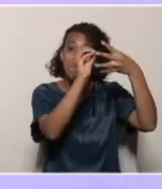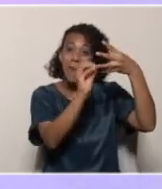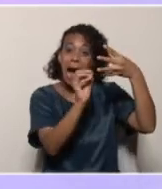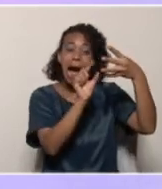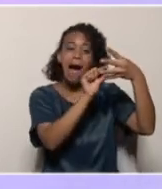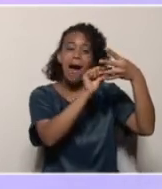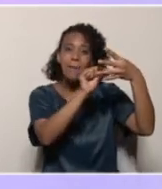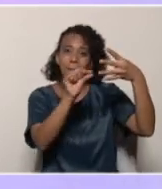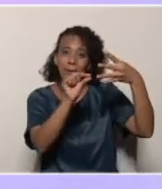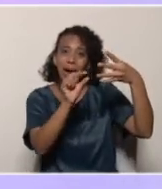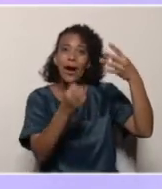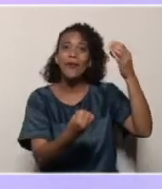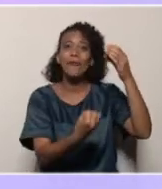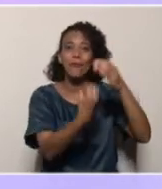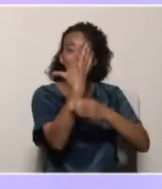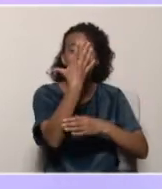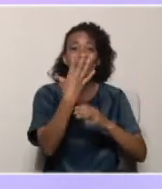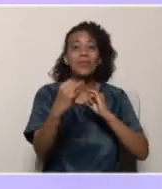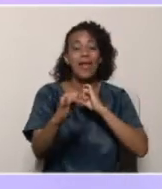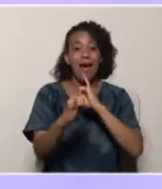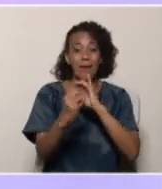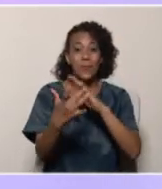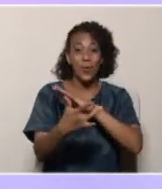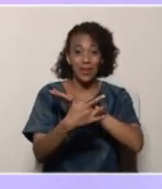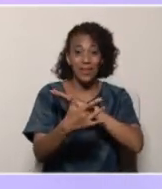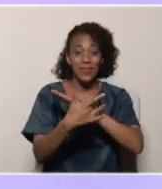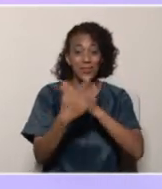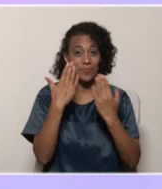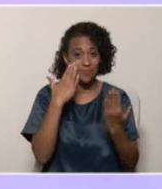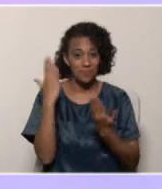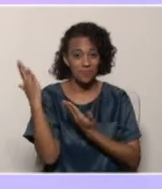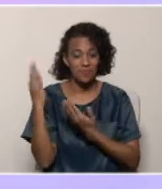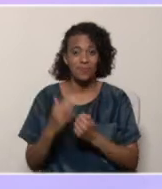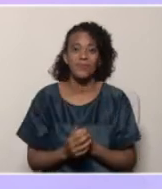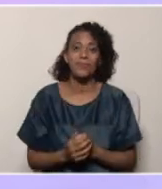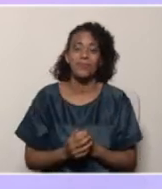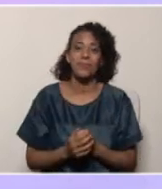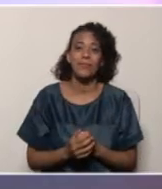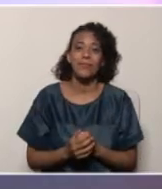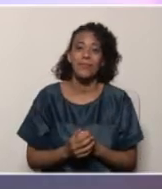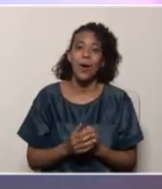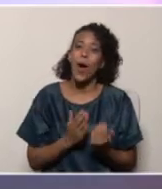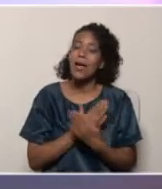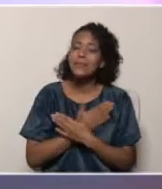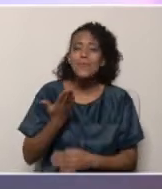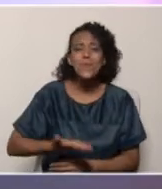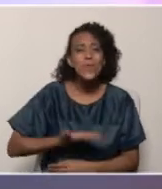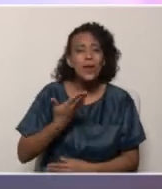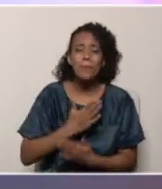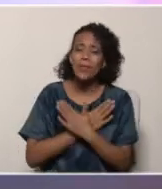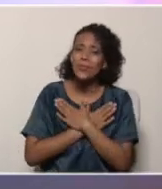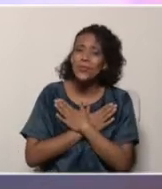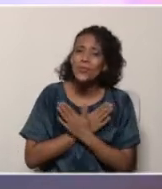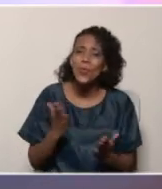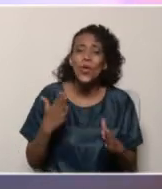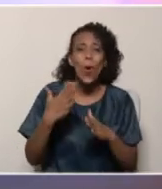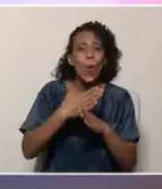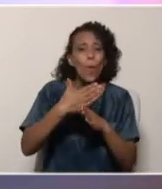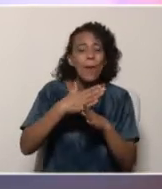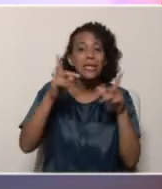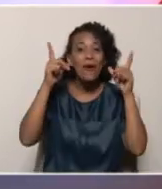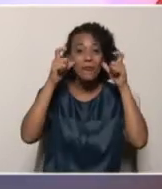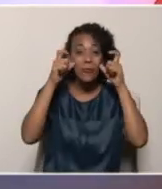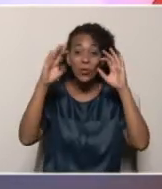.fundabic.gov.be. Para nosotros es importantísimo que compartas las